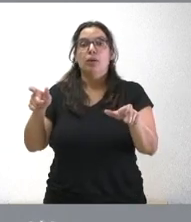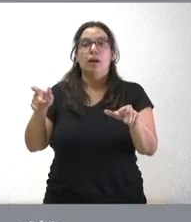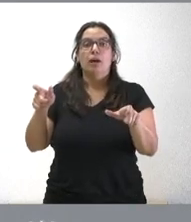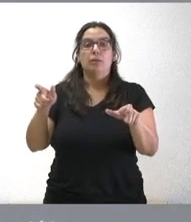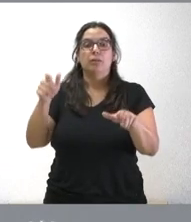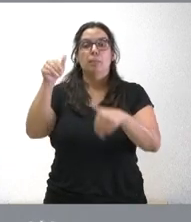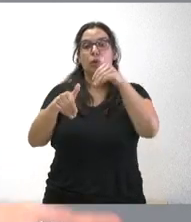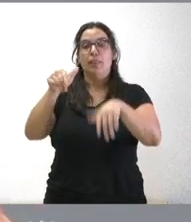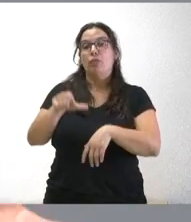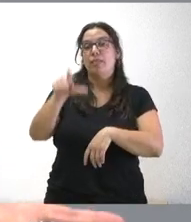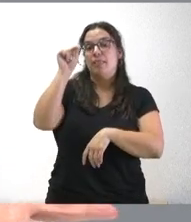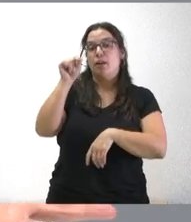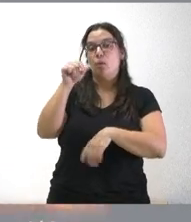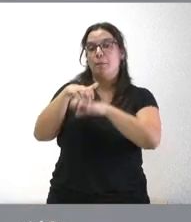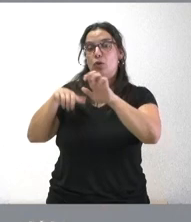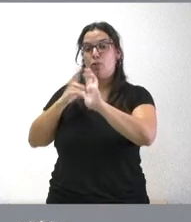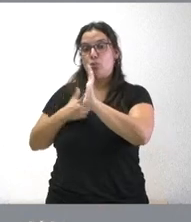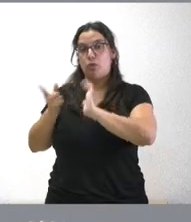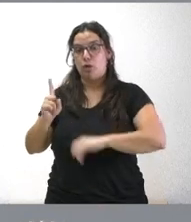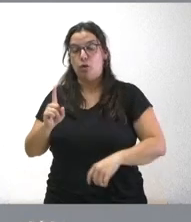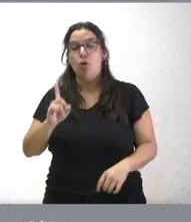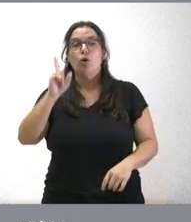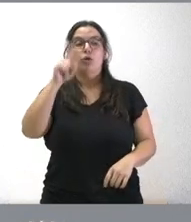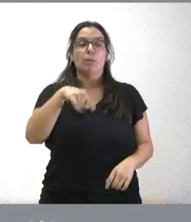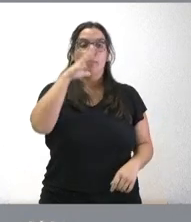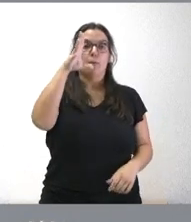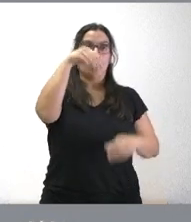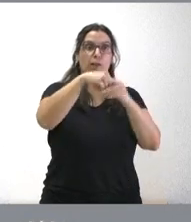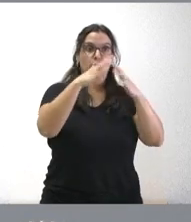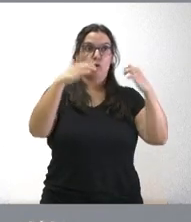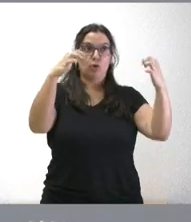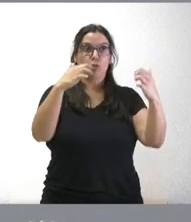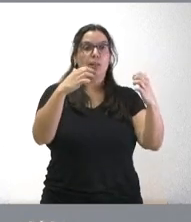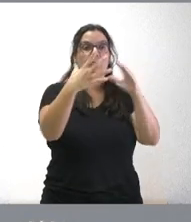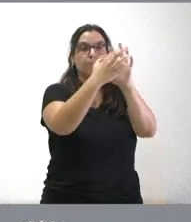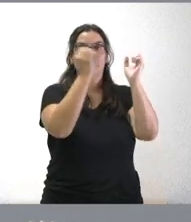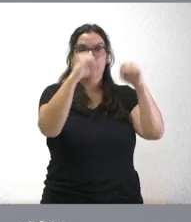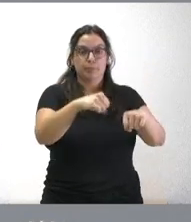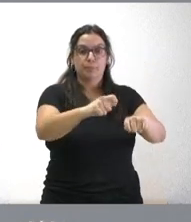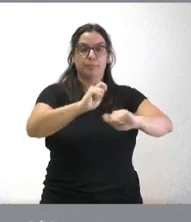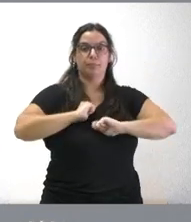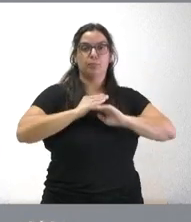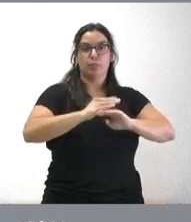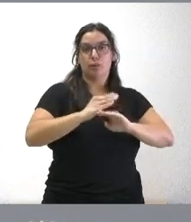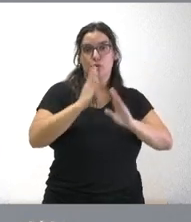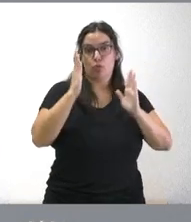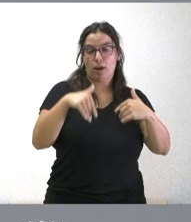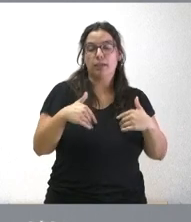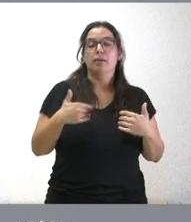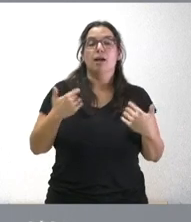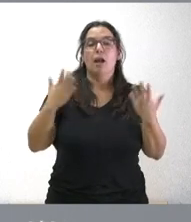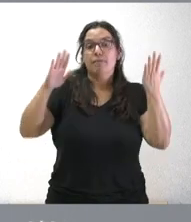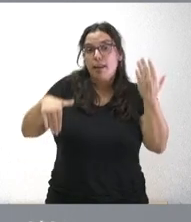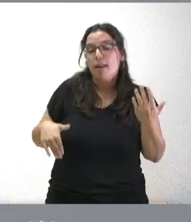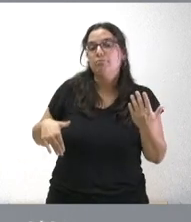fuera o bien porque en el ámbito de los acuerdos parlamentarios no se consiguió un apoyo suficiente para ese gobierno en solitario y lo que tenemos es un